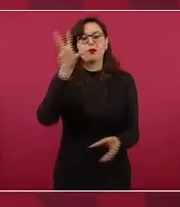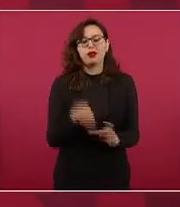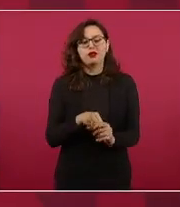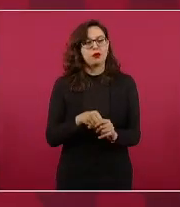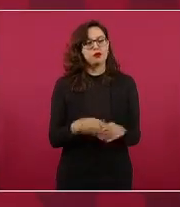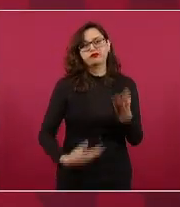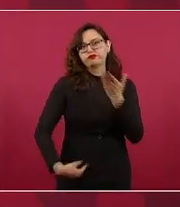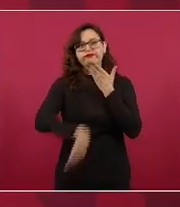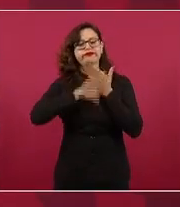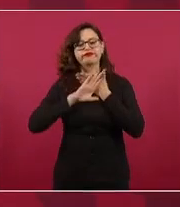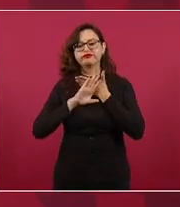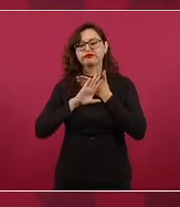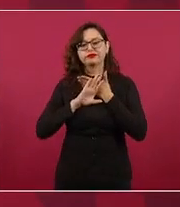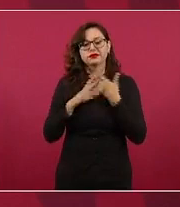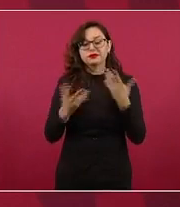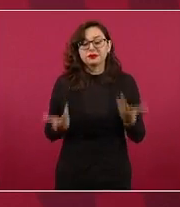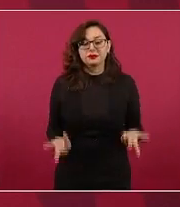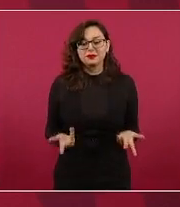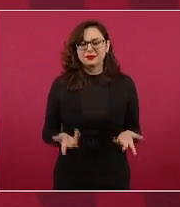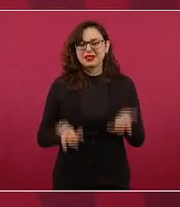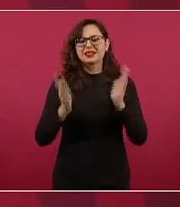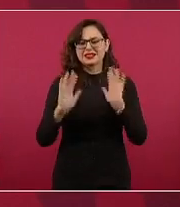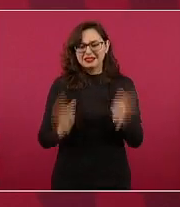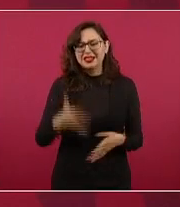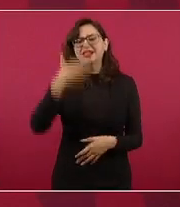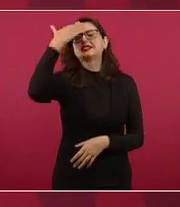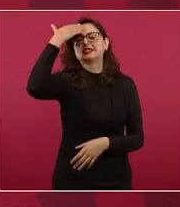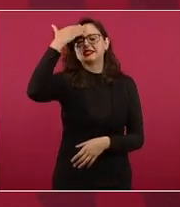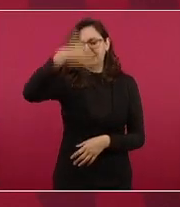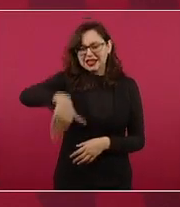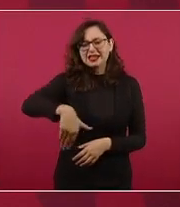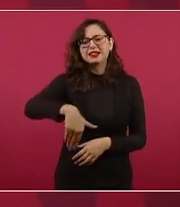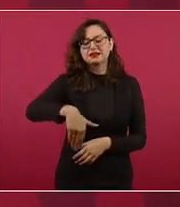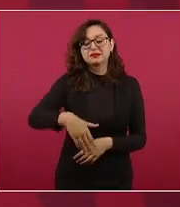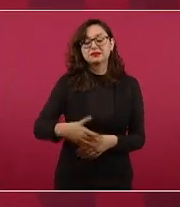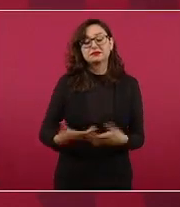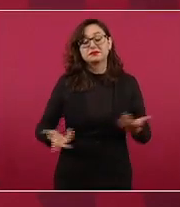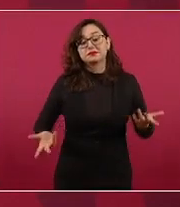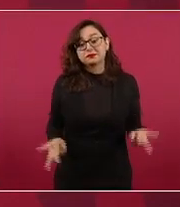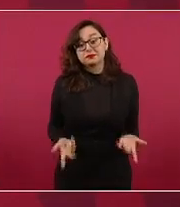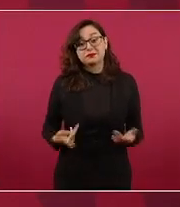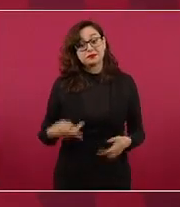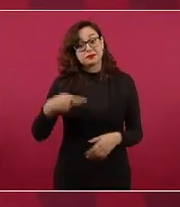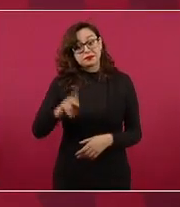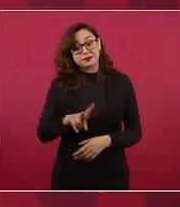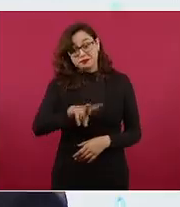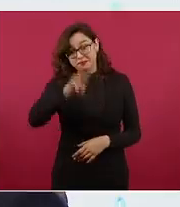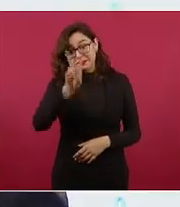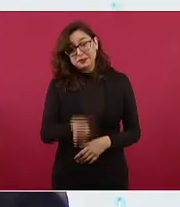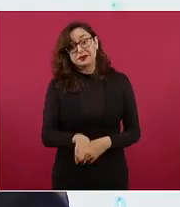se requiere una reforma de fondo